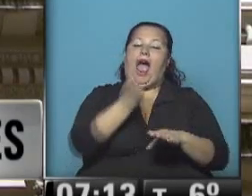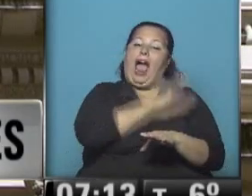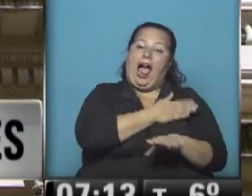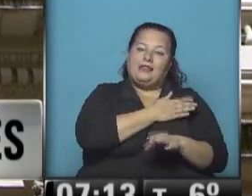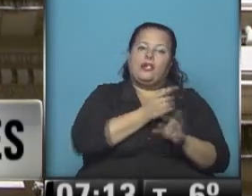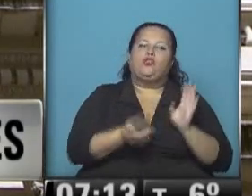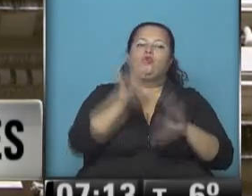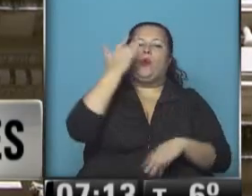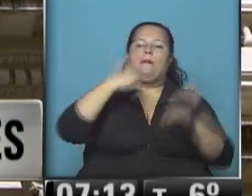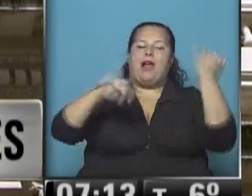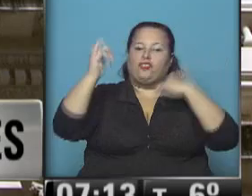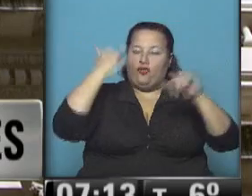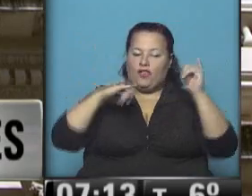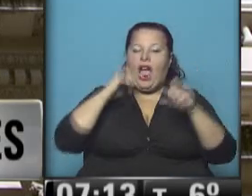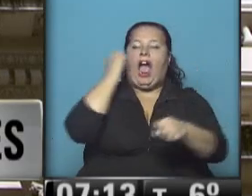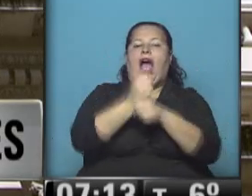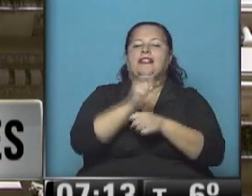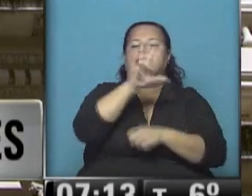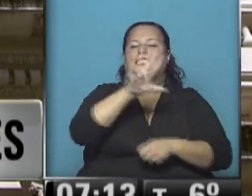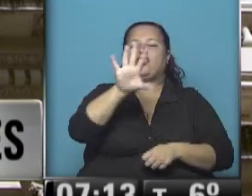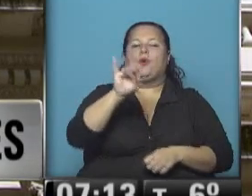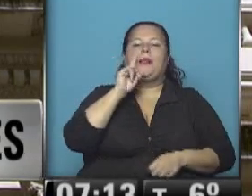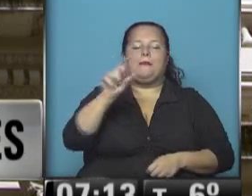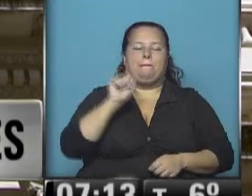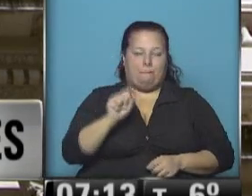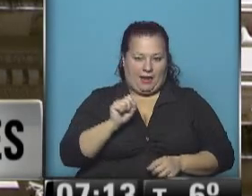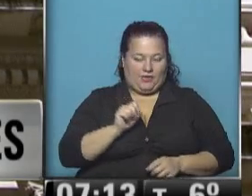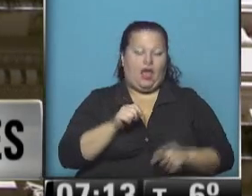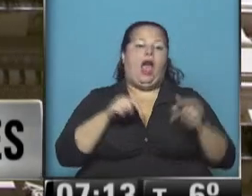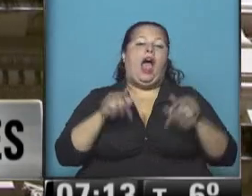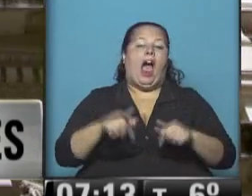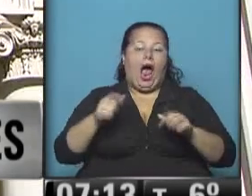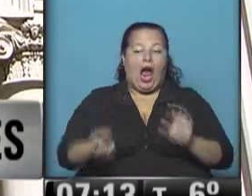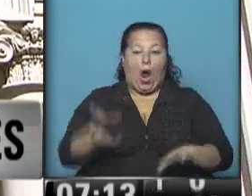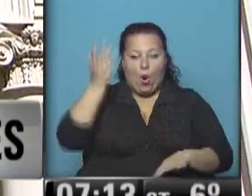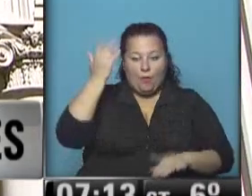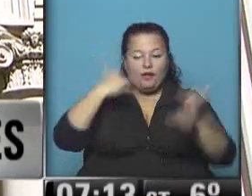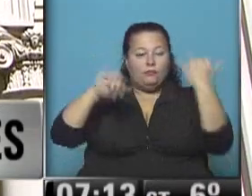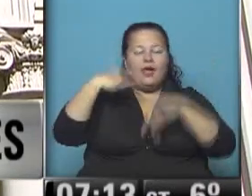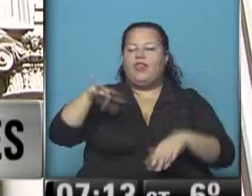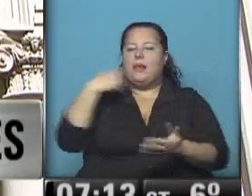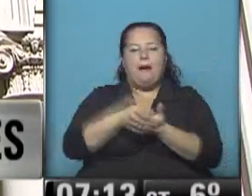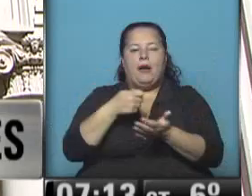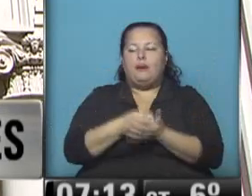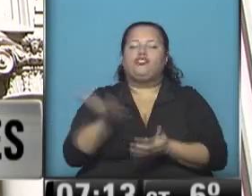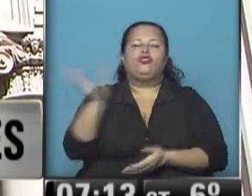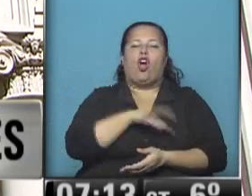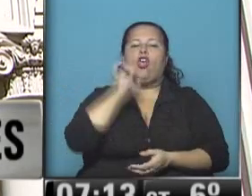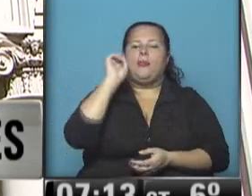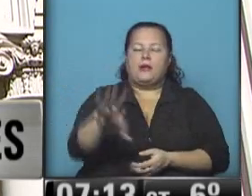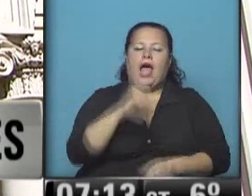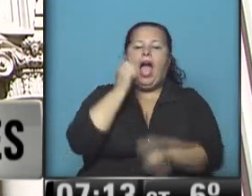trataba de un alza para los plazos fijos de hasta 350 mil pesos, mientras que ahora el aumento en la tasa deberá pagarse para quienes depositen